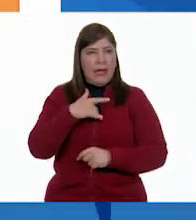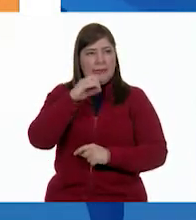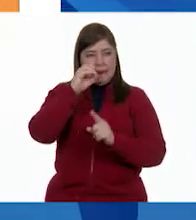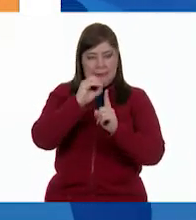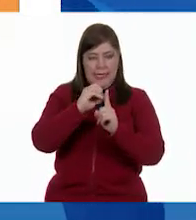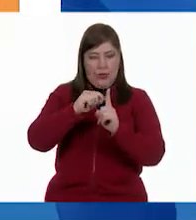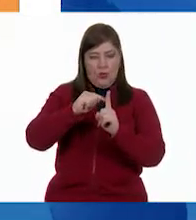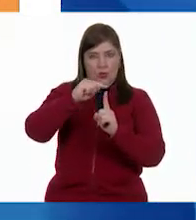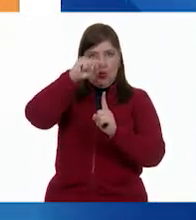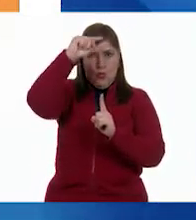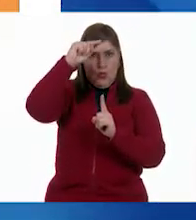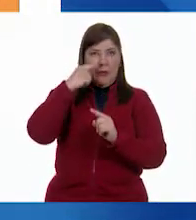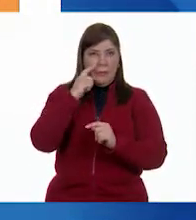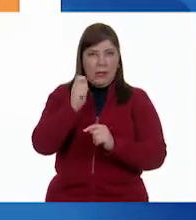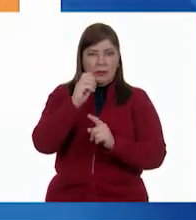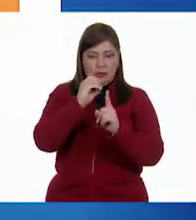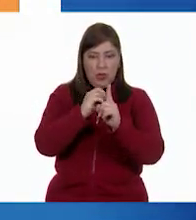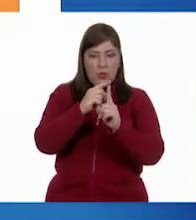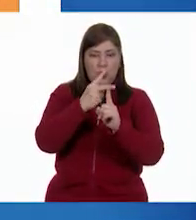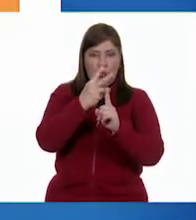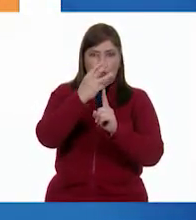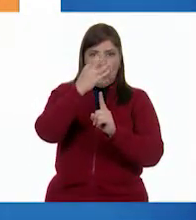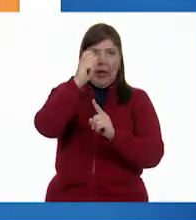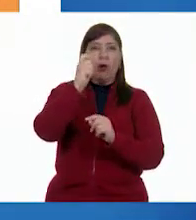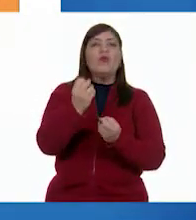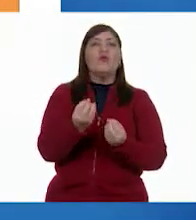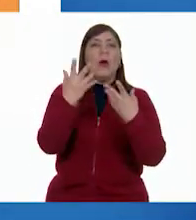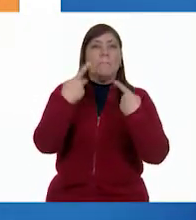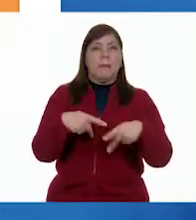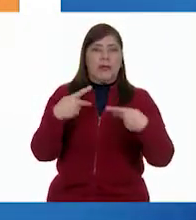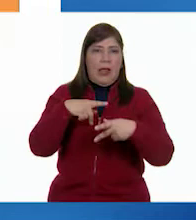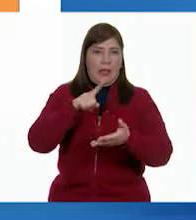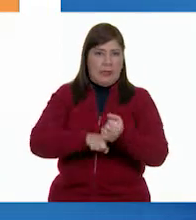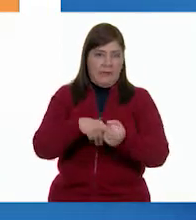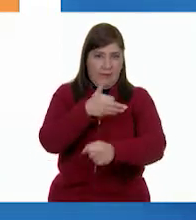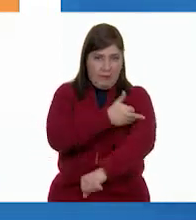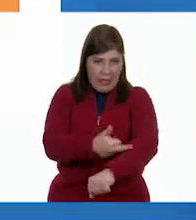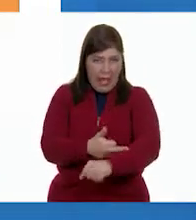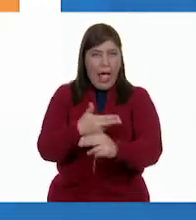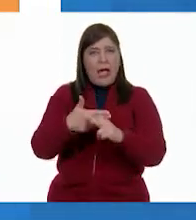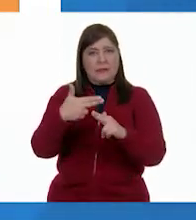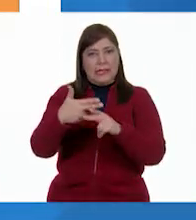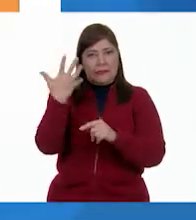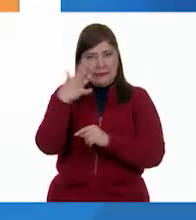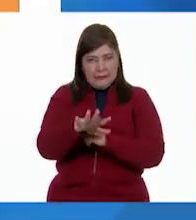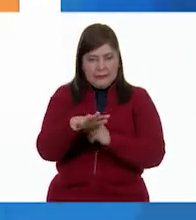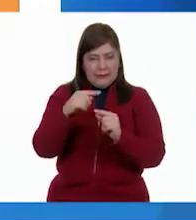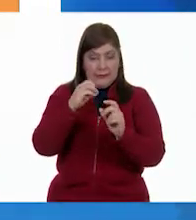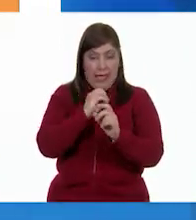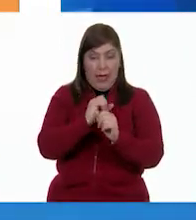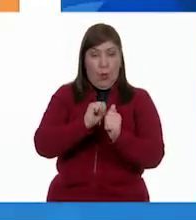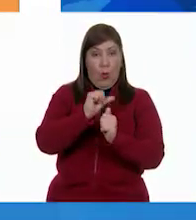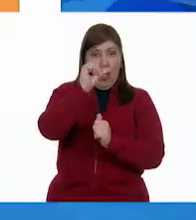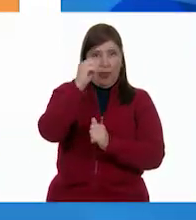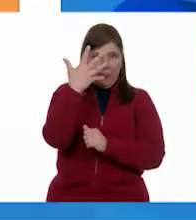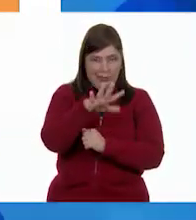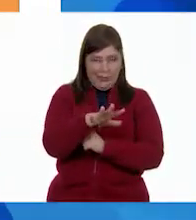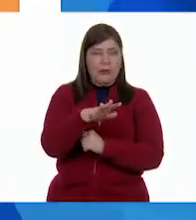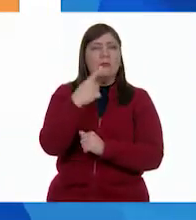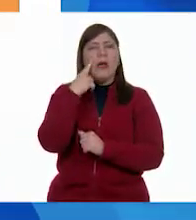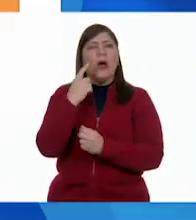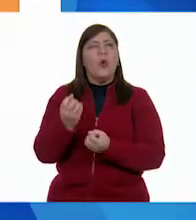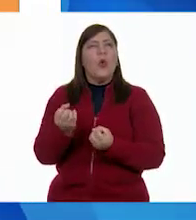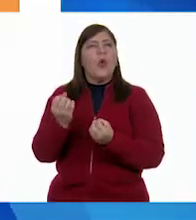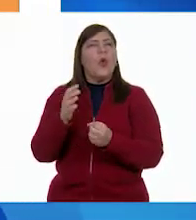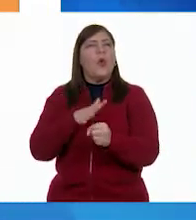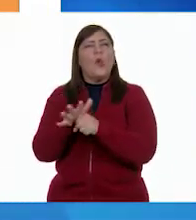1, el 2, que son los integrantes que contiene, y llega hasta el número 10. Viendo esta gráfica, podemos ver rápido cuál es la familia que más